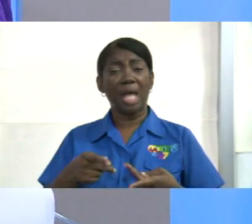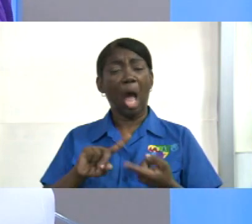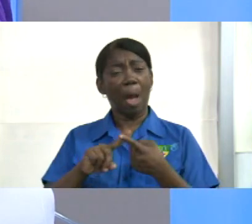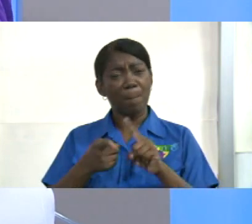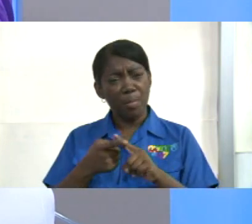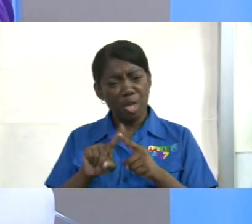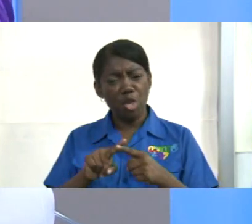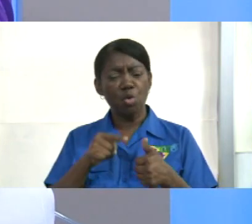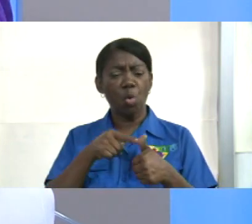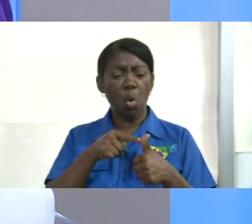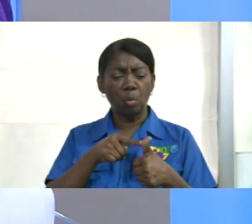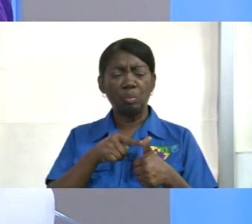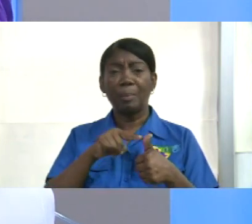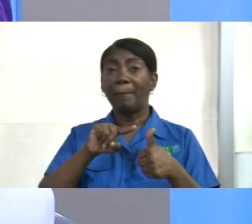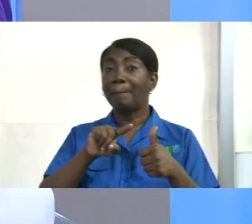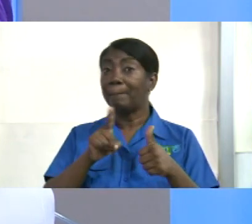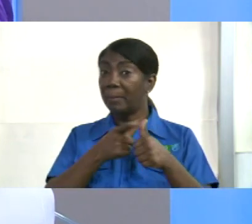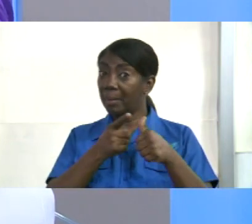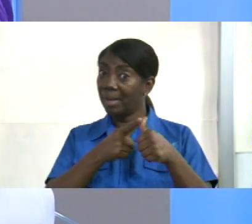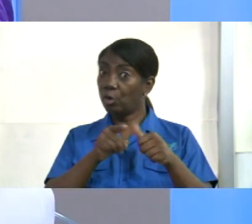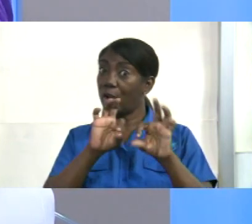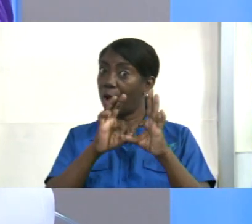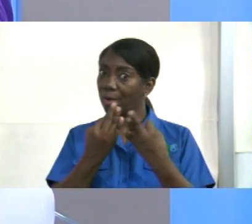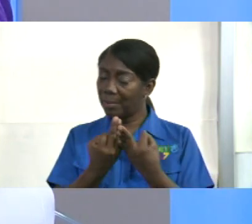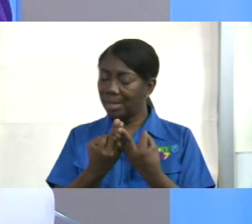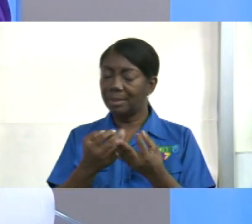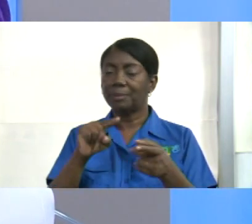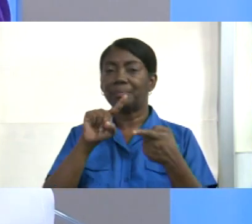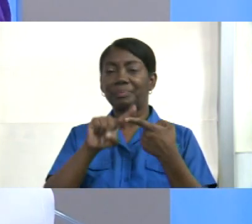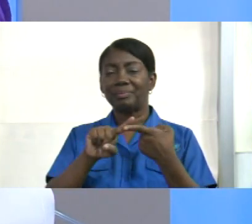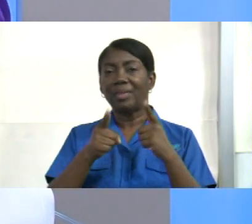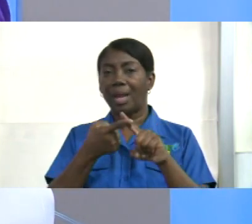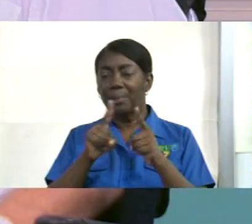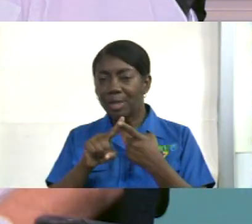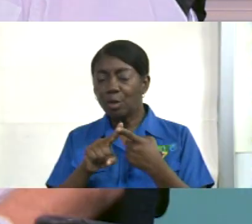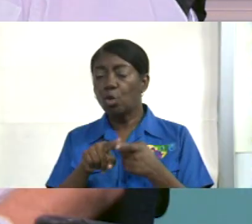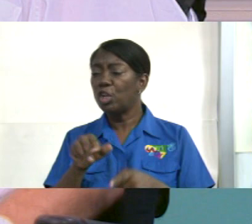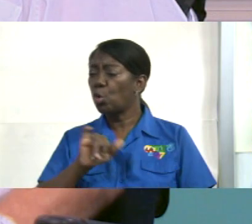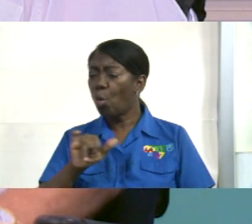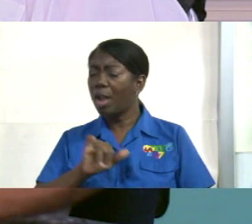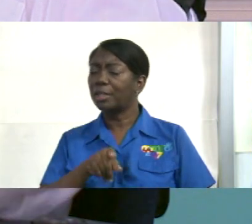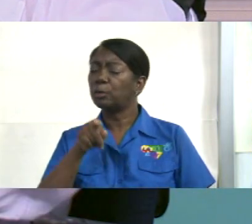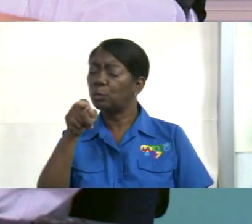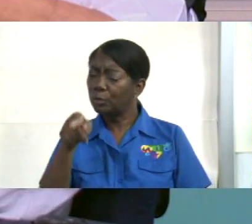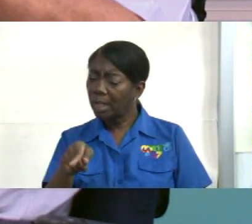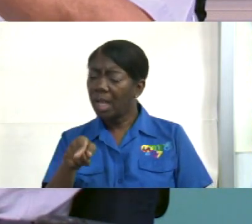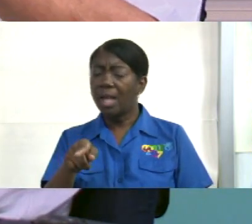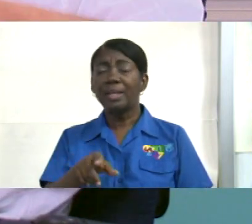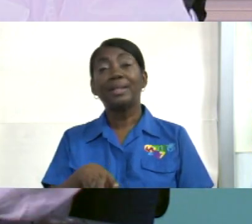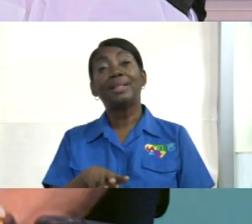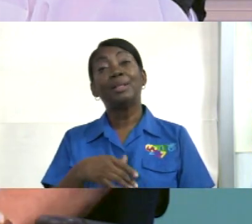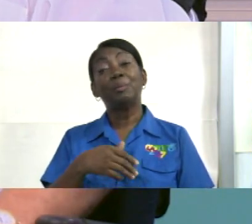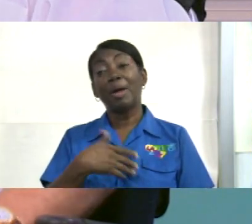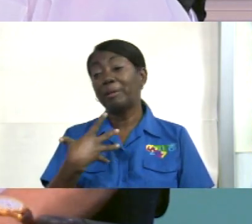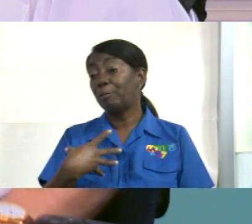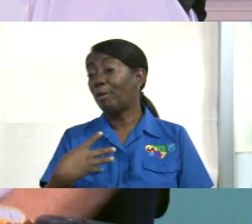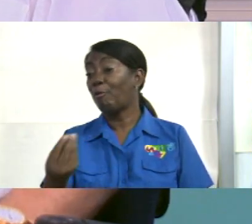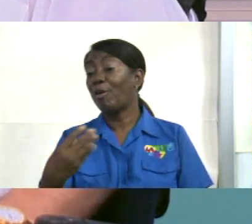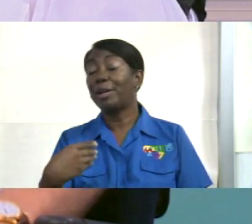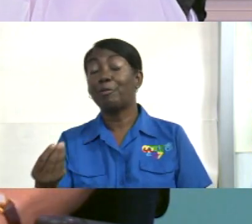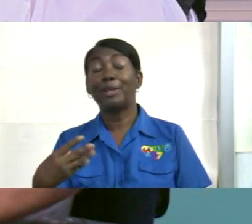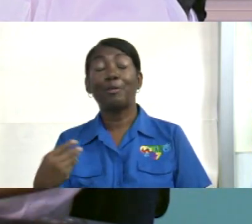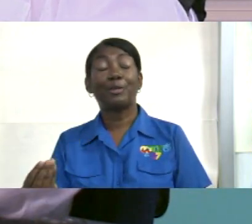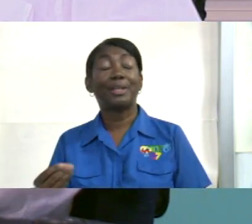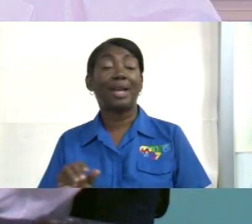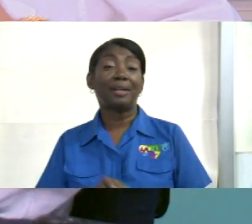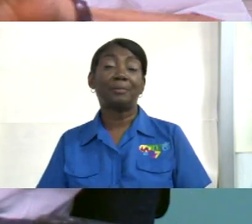y por eso que como usted yo también ando por todos lados ay que bueno yo te veo por